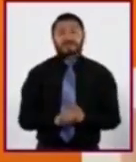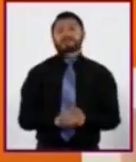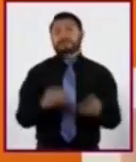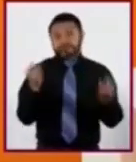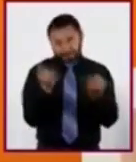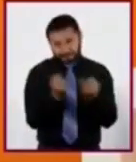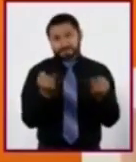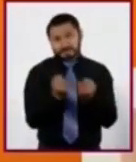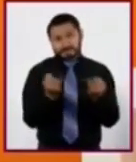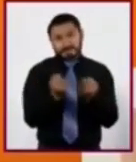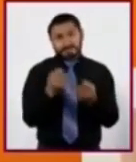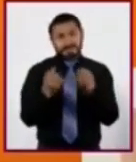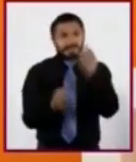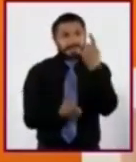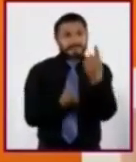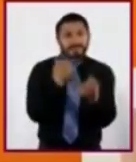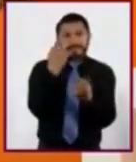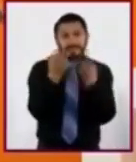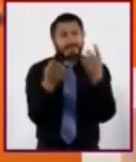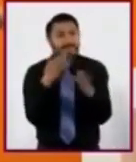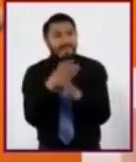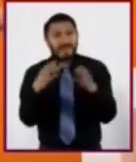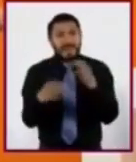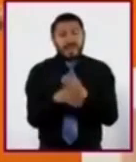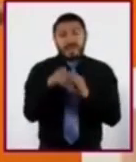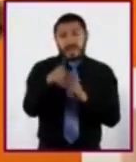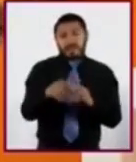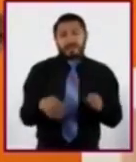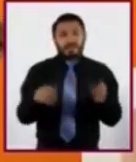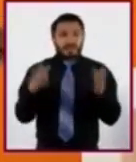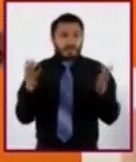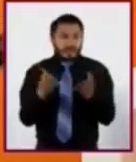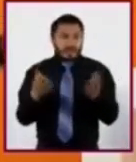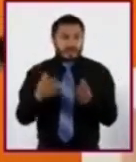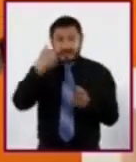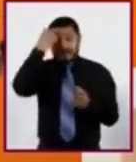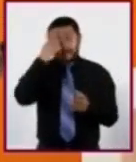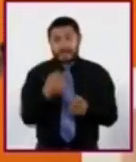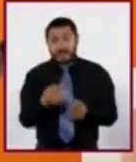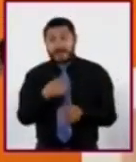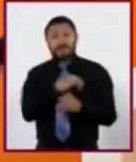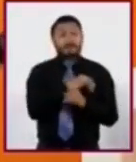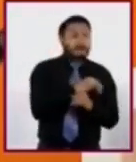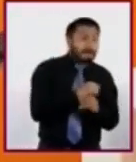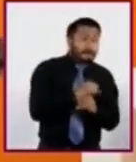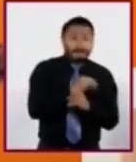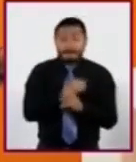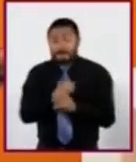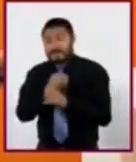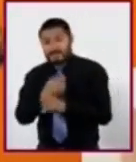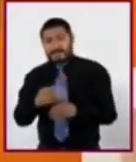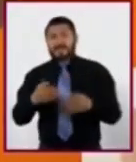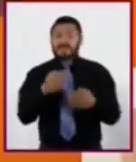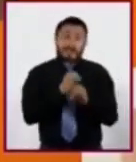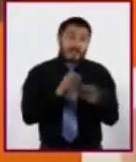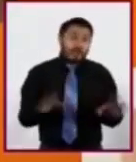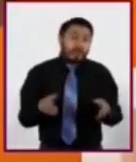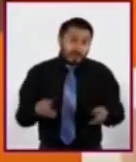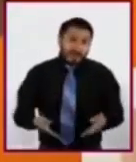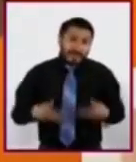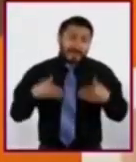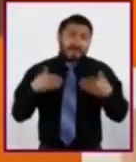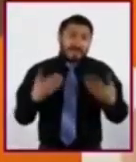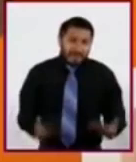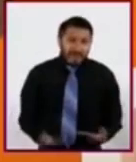mencionaron algunos pasos que pueden seguir para seleccionar información que les permita tomar